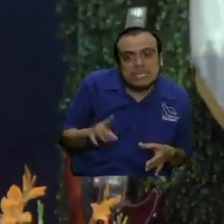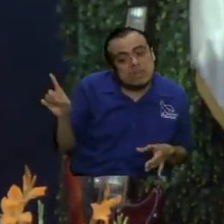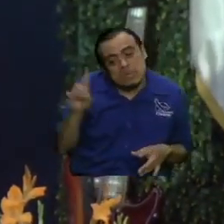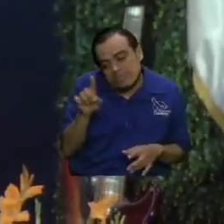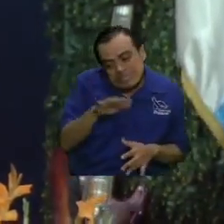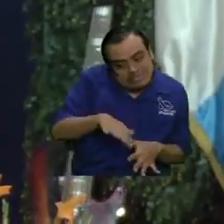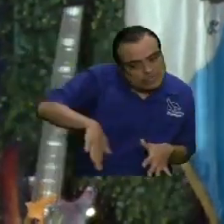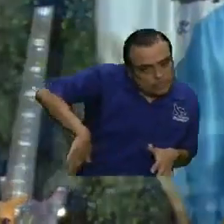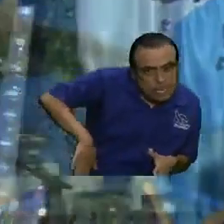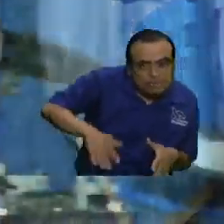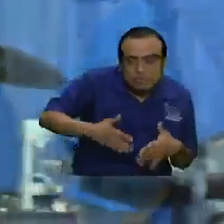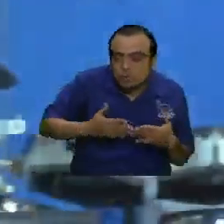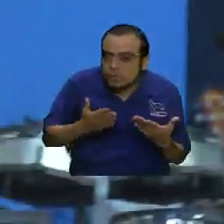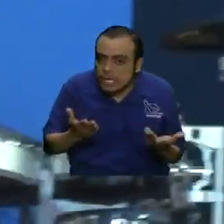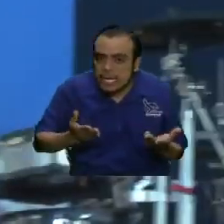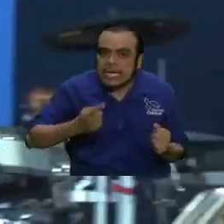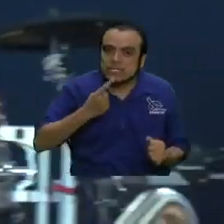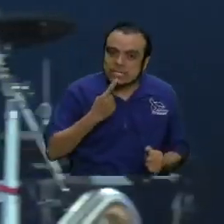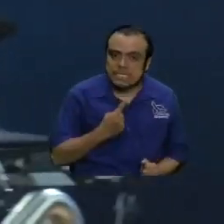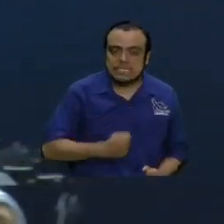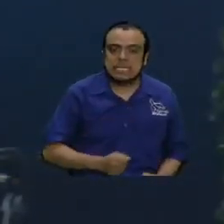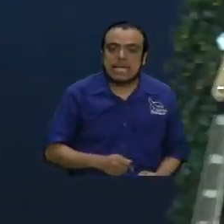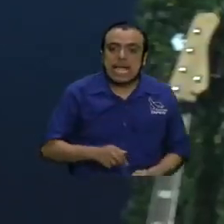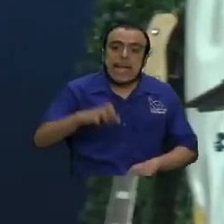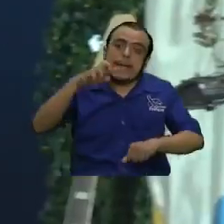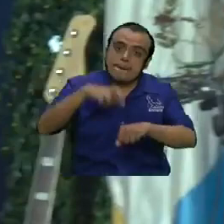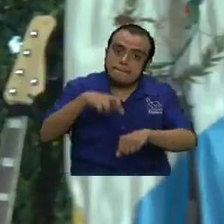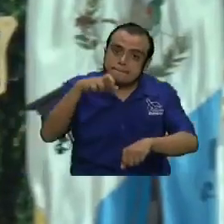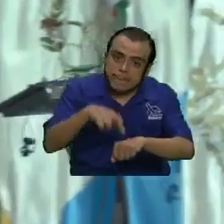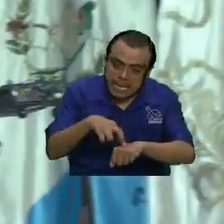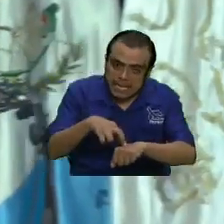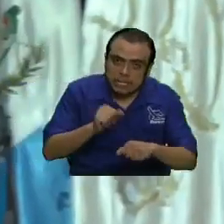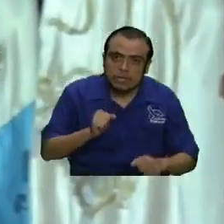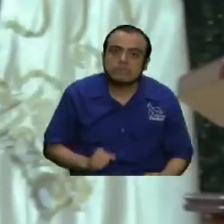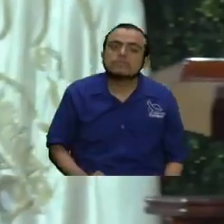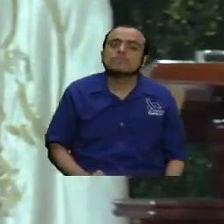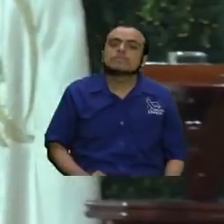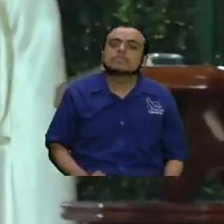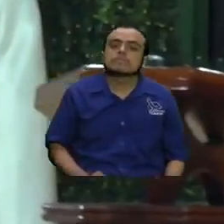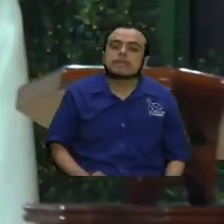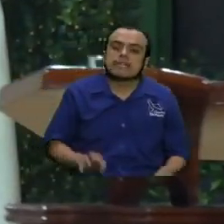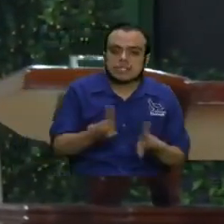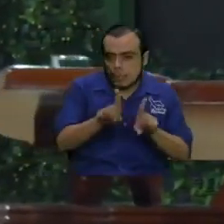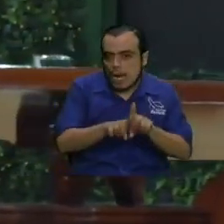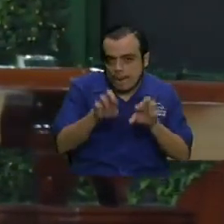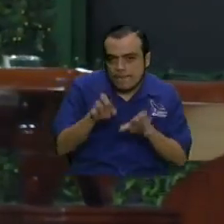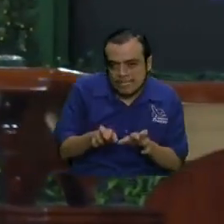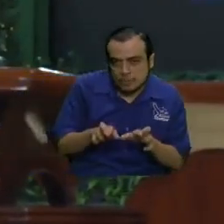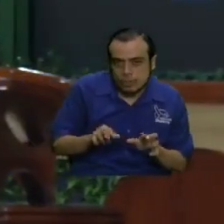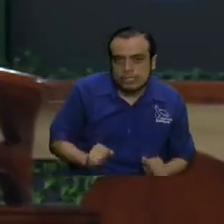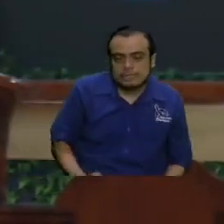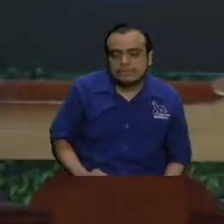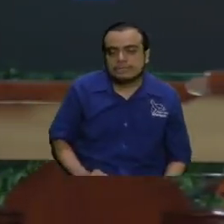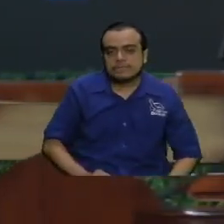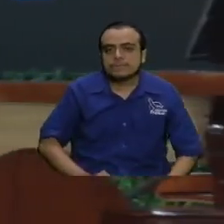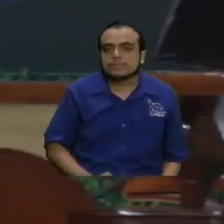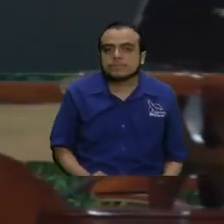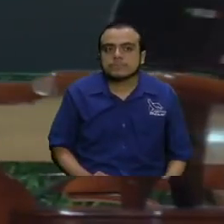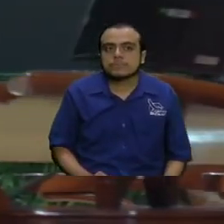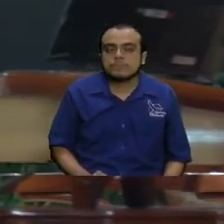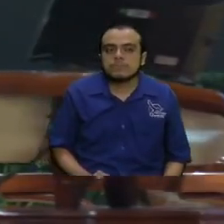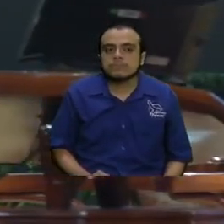todavía, entonces dice que este Pedro, prototipo de ese tipo de personas y del apostolado,